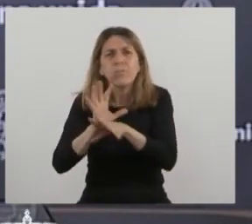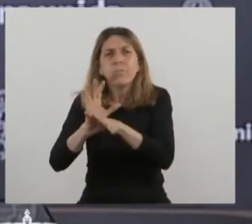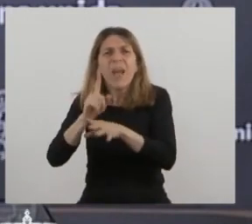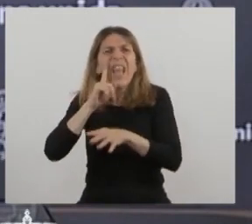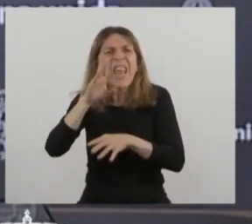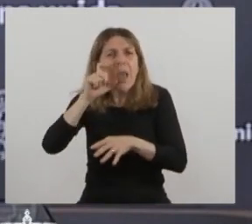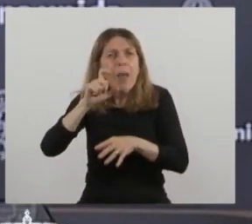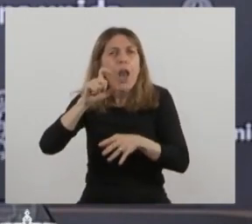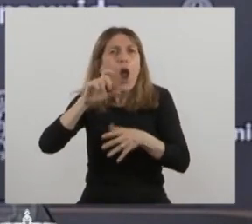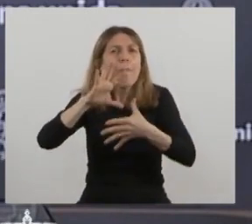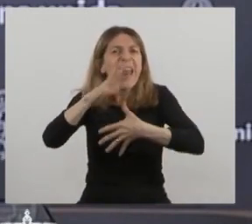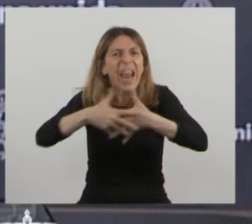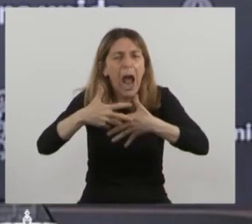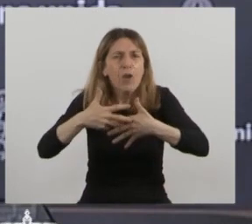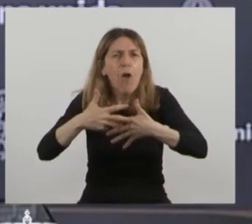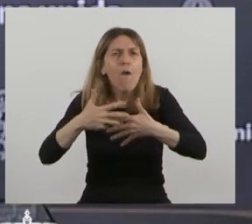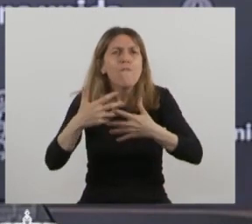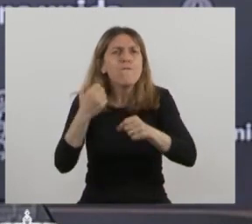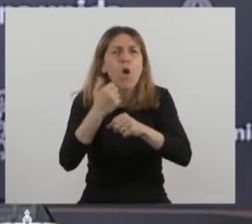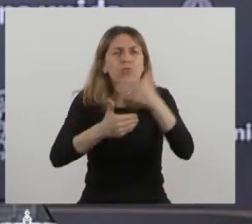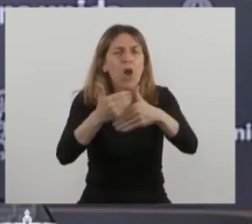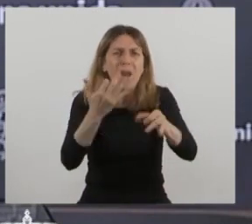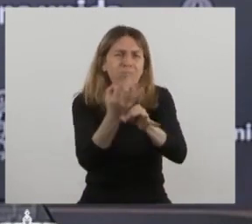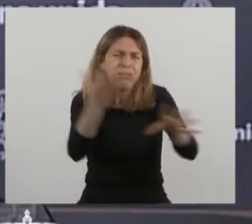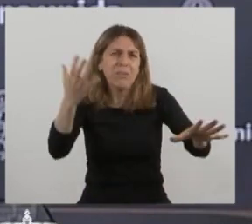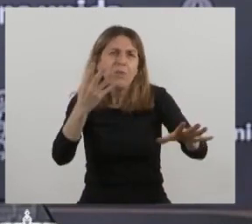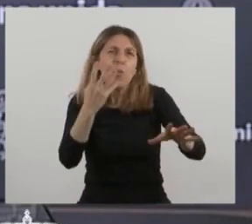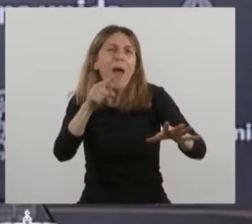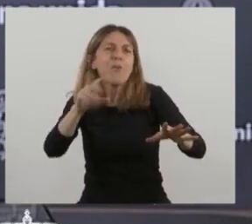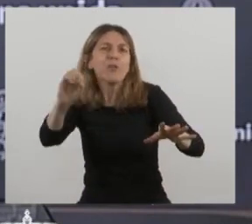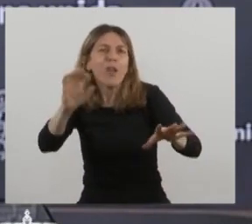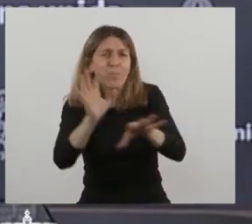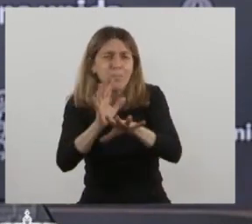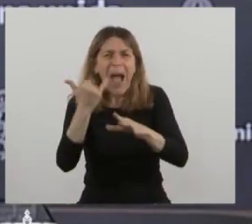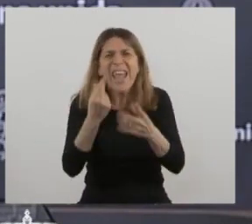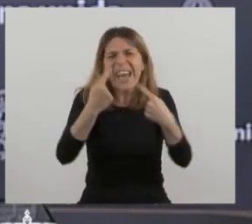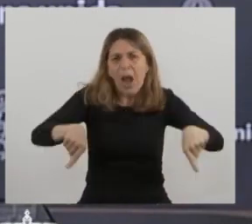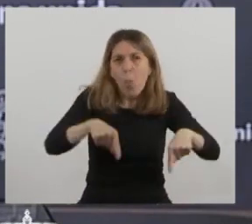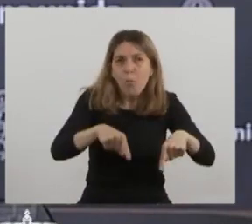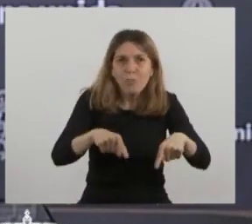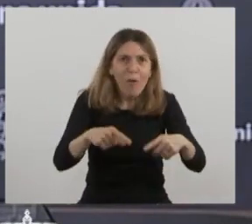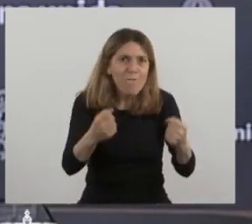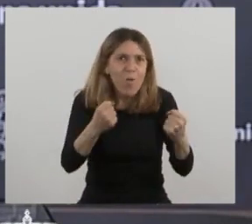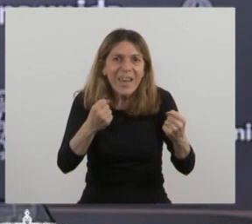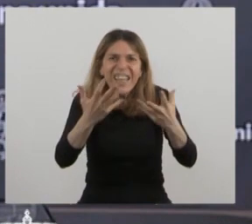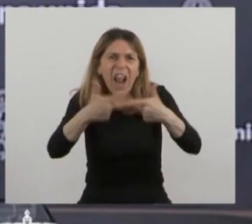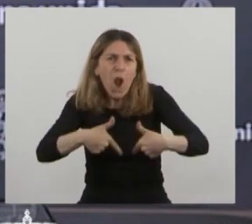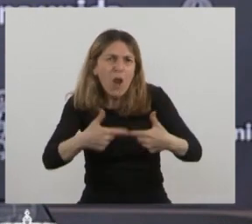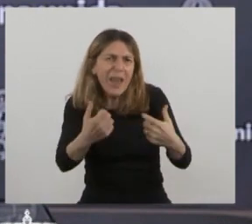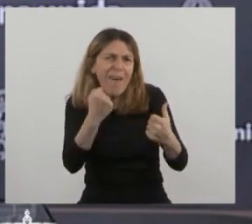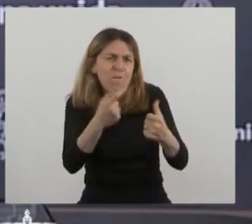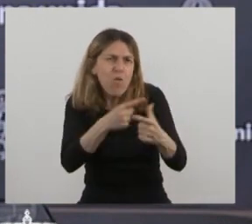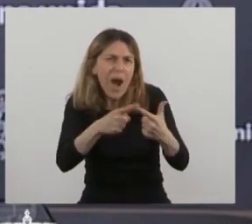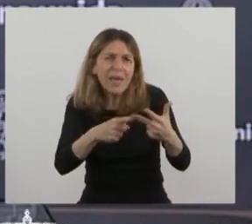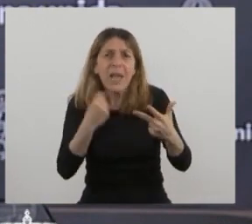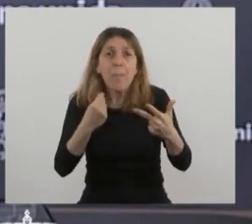4.0 que movilice recursos de modo ágil, que incorpore el desafío tecnológico para superar